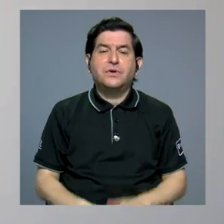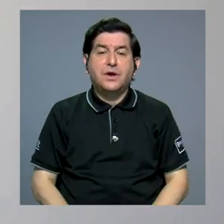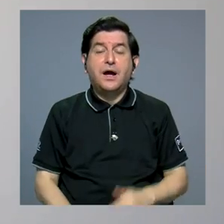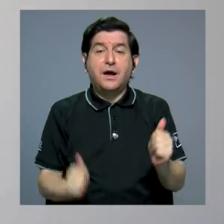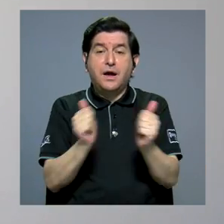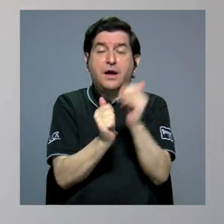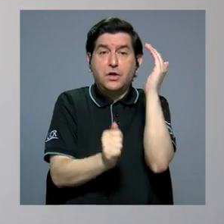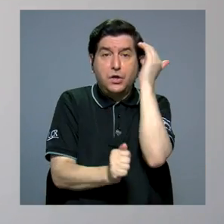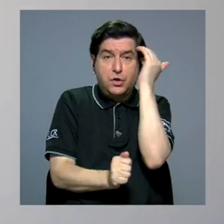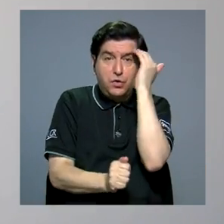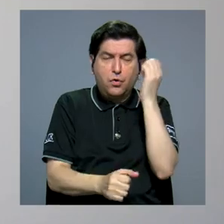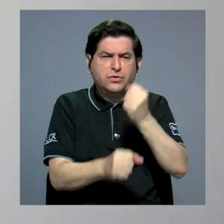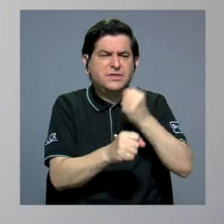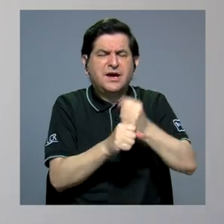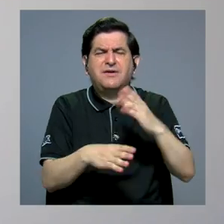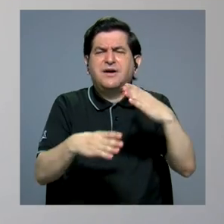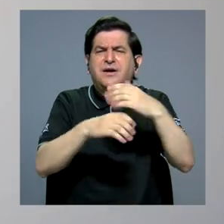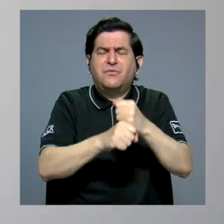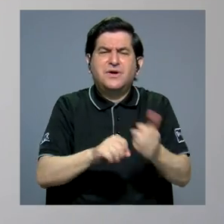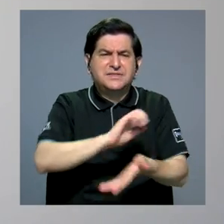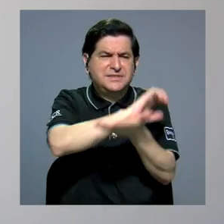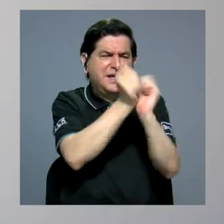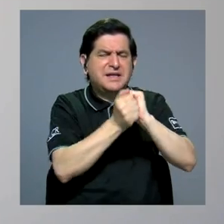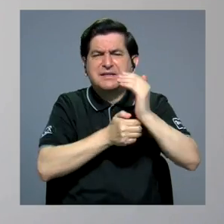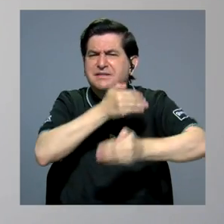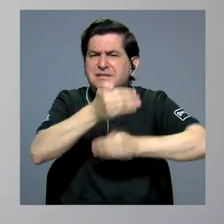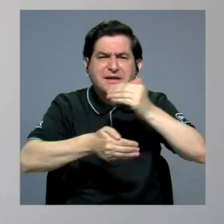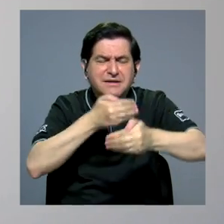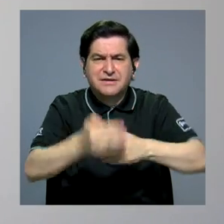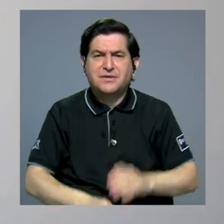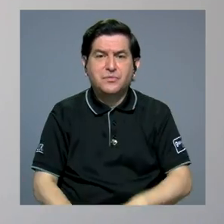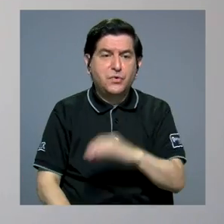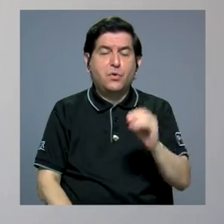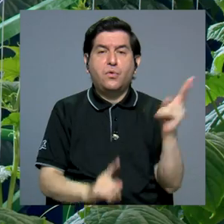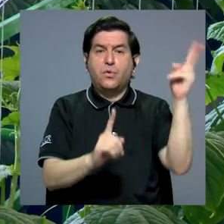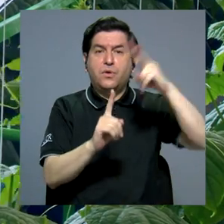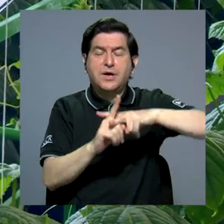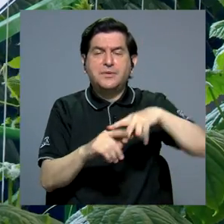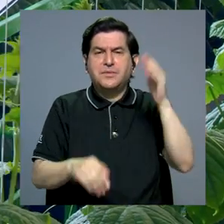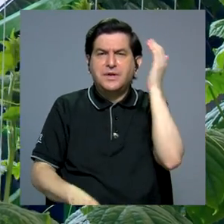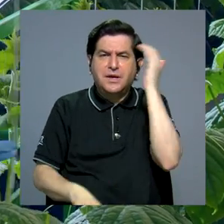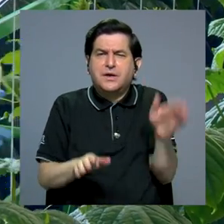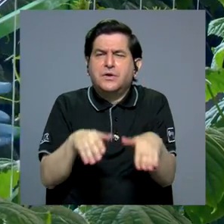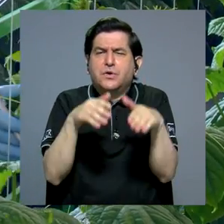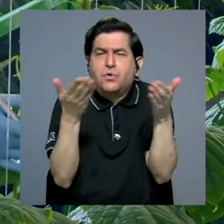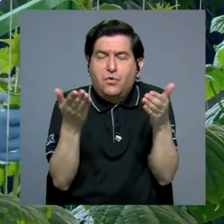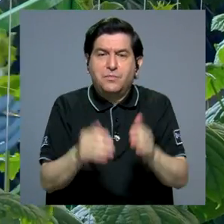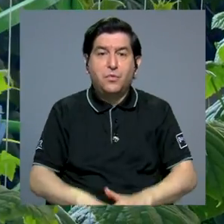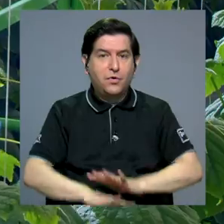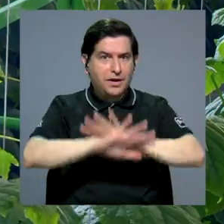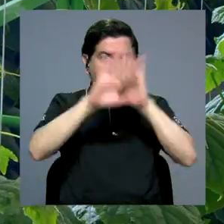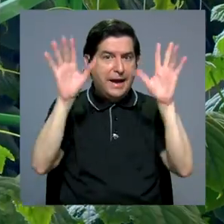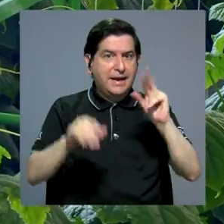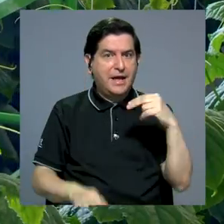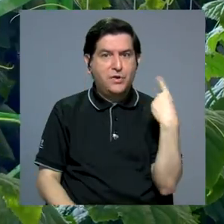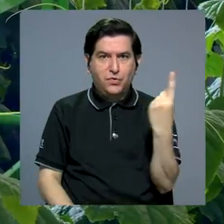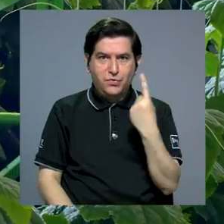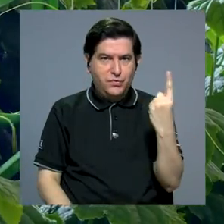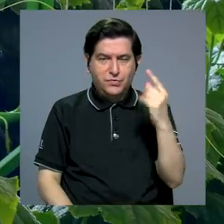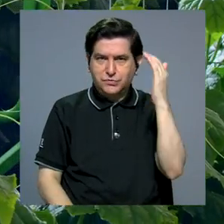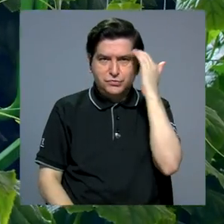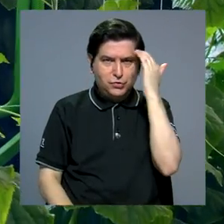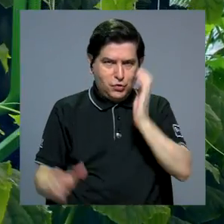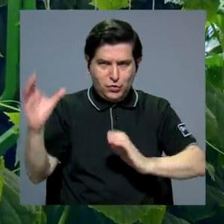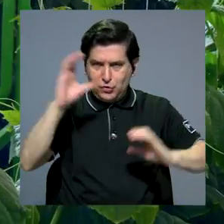conocimiento, qué trabajos se han hecho sobre el cambio transformativo, cómo podemos aplicar ese conocimiento, que debo aclarar, no es solo el